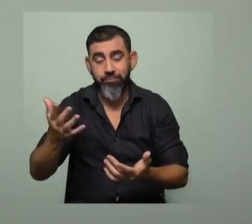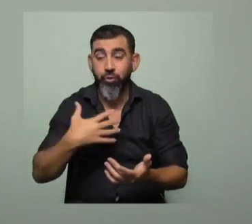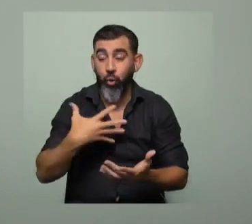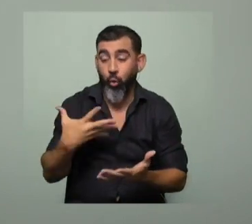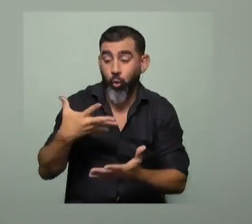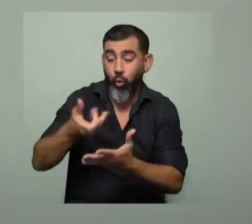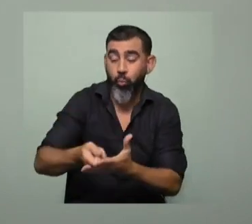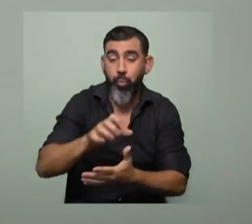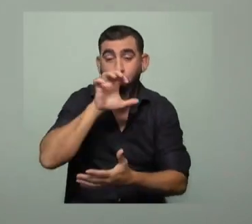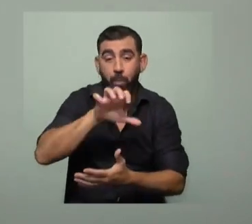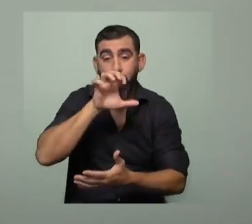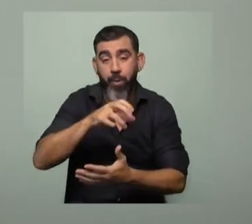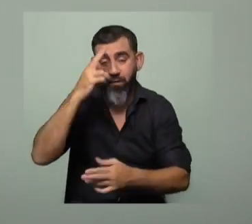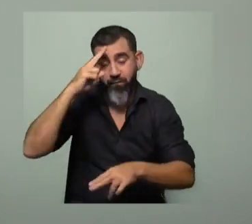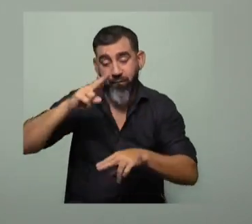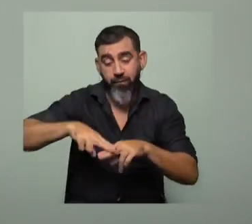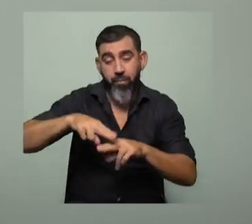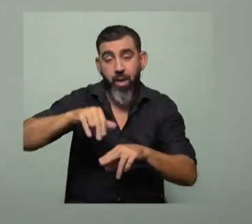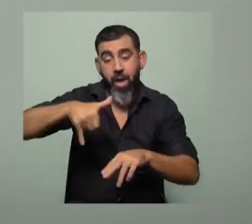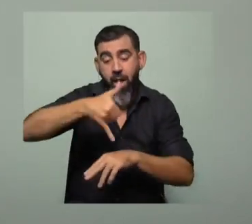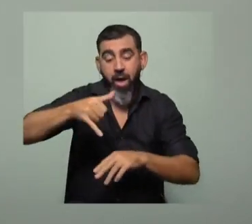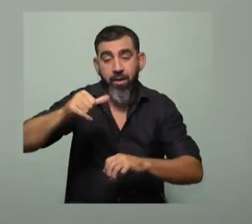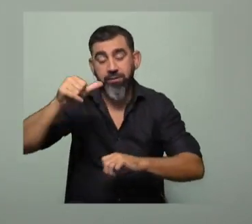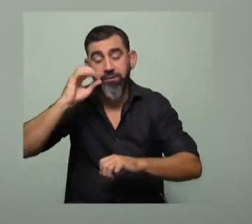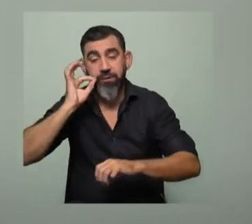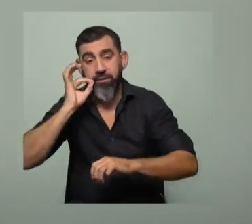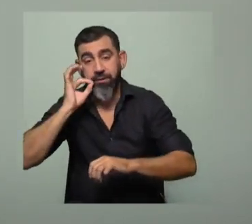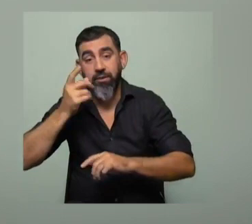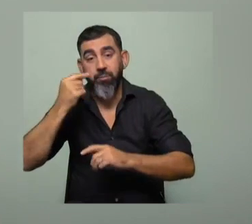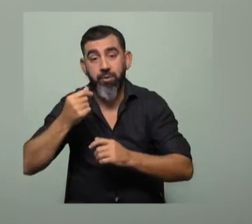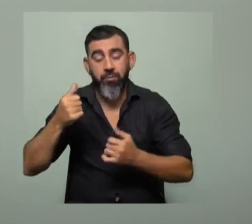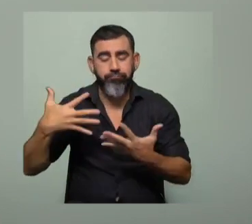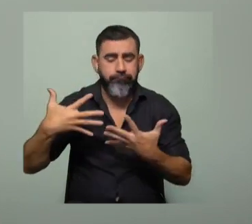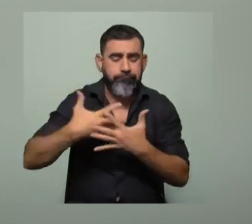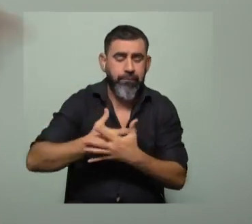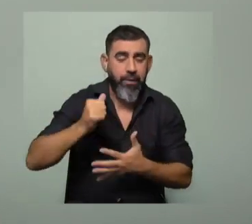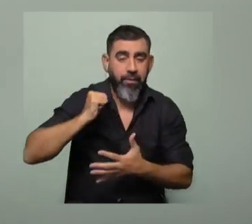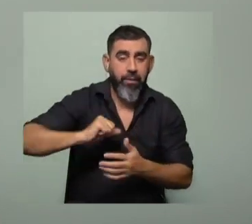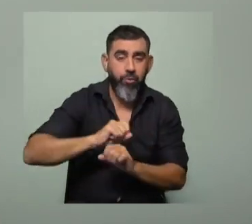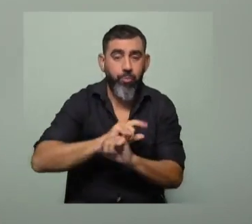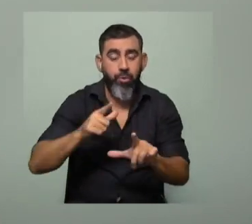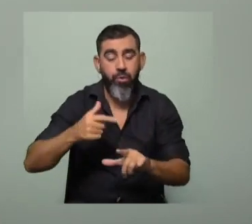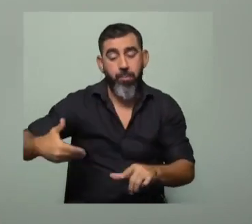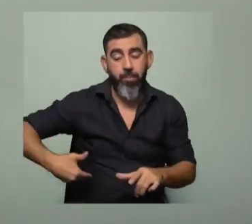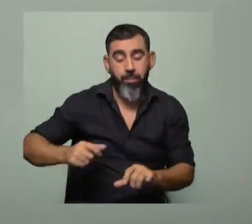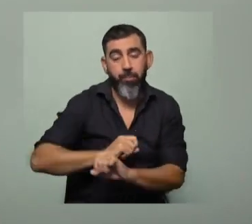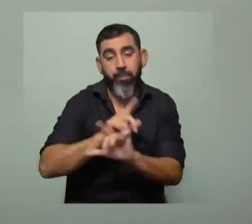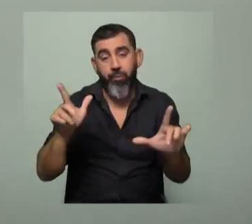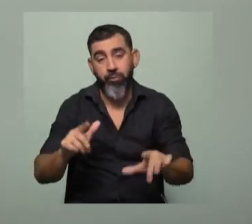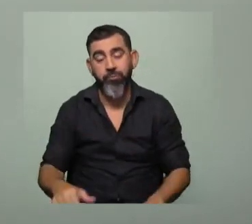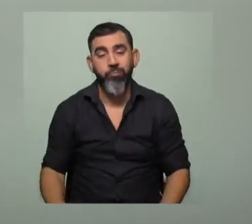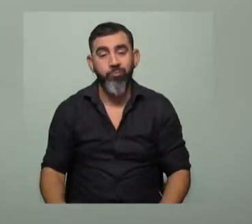compra a su perro por una patología oncológica un aceite de cannabis y le termina haciendo una lesión hepática peor de la lesión hepática.